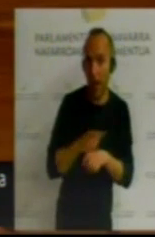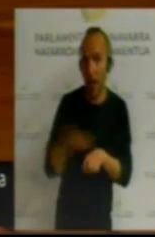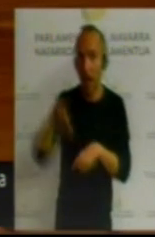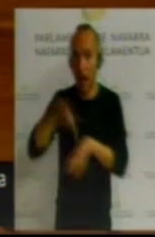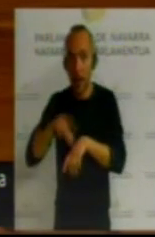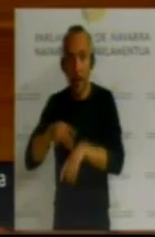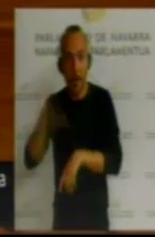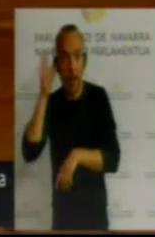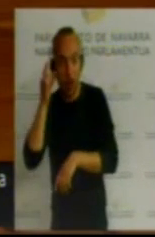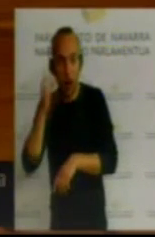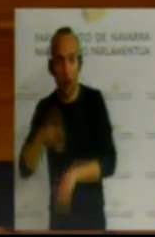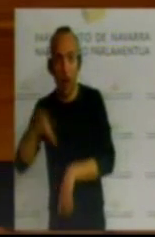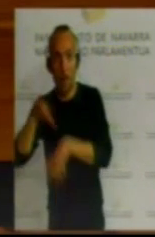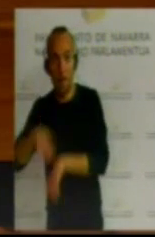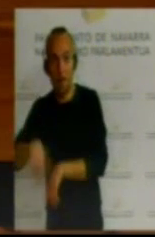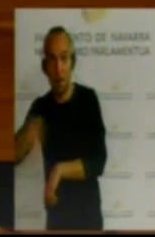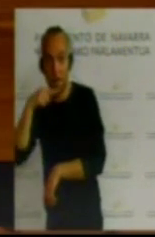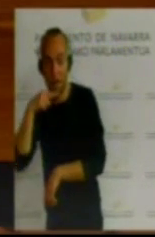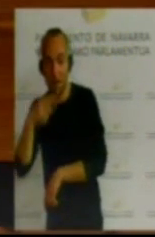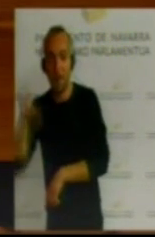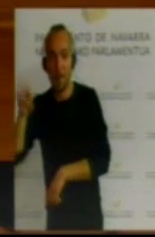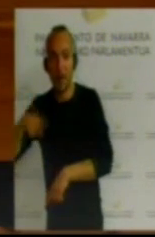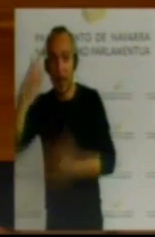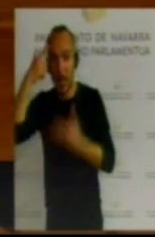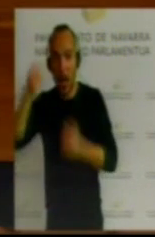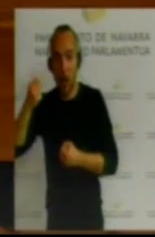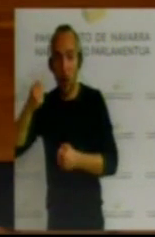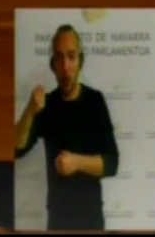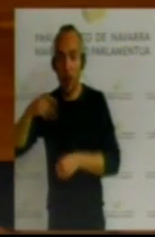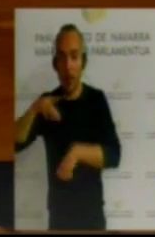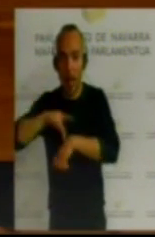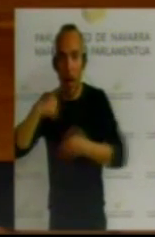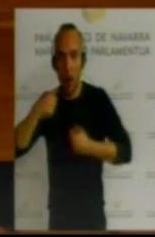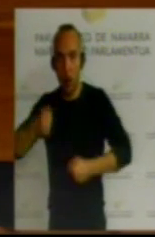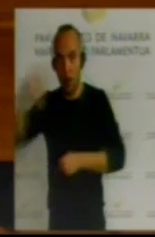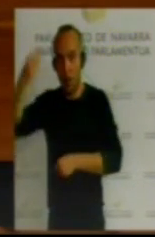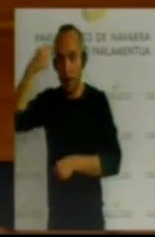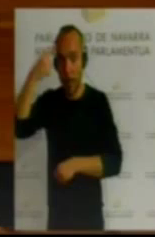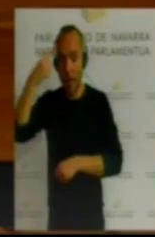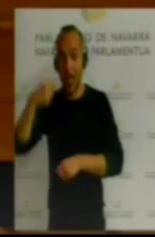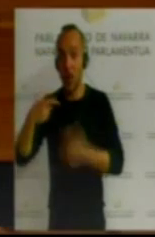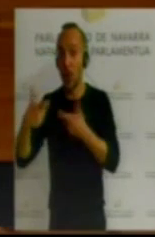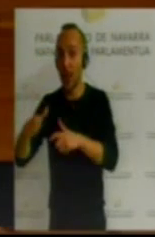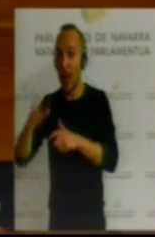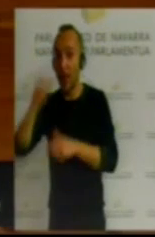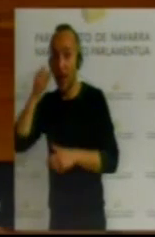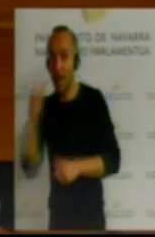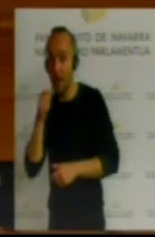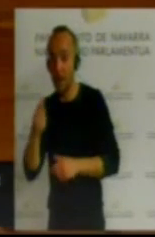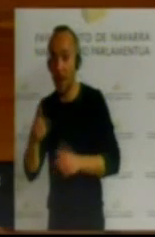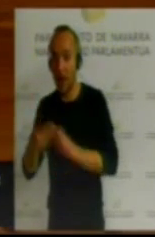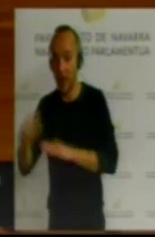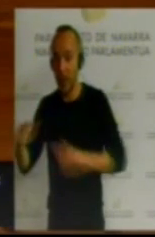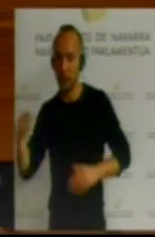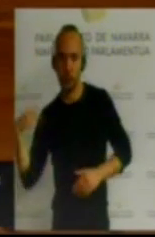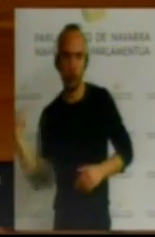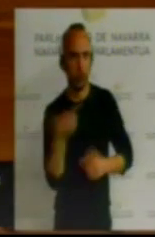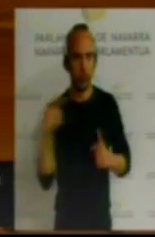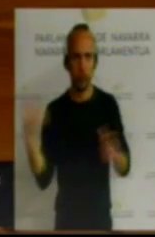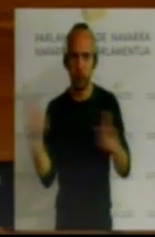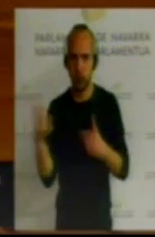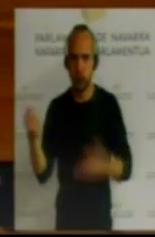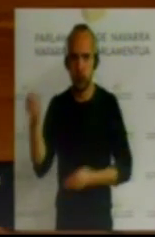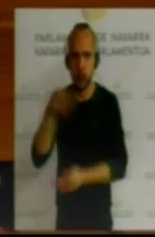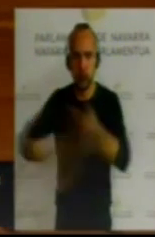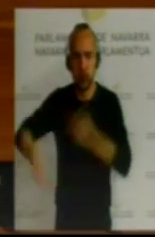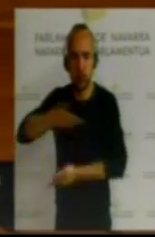ginecología, urología, salud mental y unidades de fertilidad. Todo ello debido a la gran variabilidad en la práctica clínica